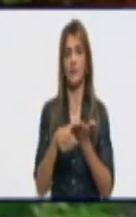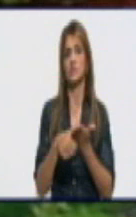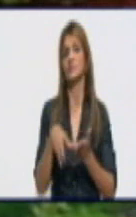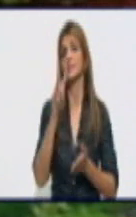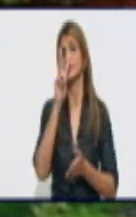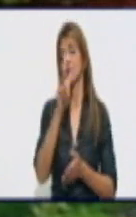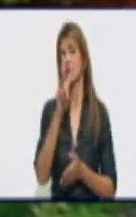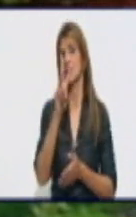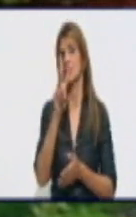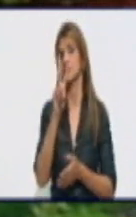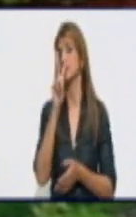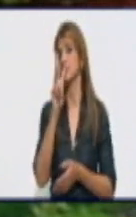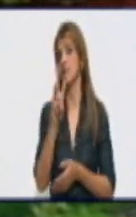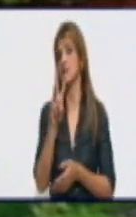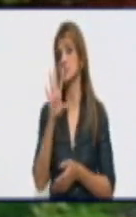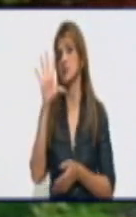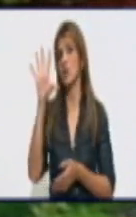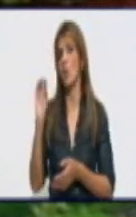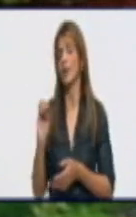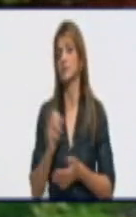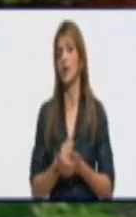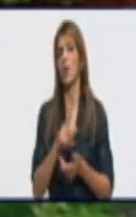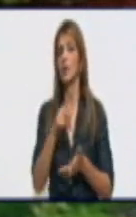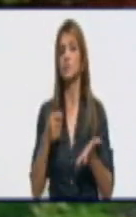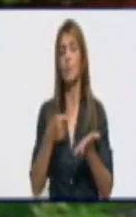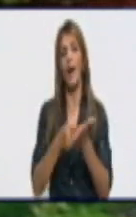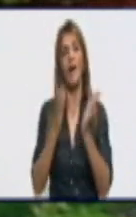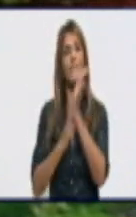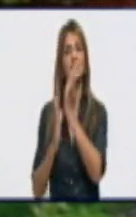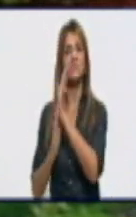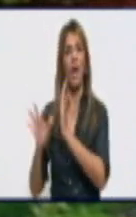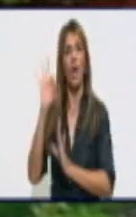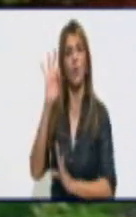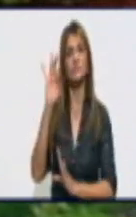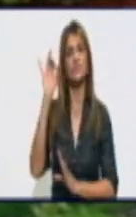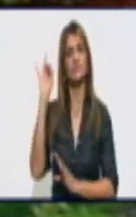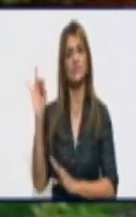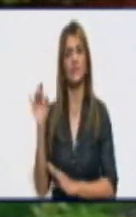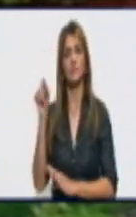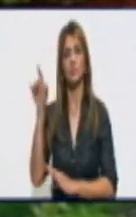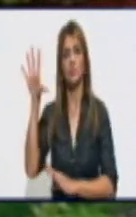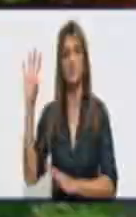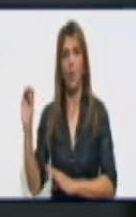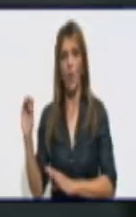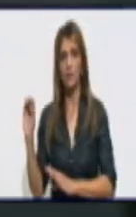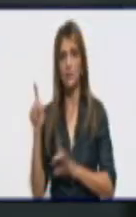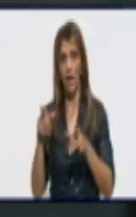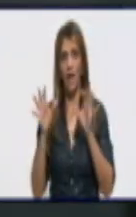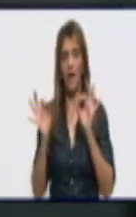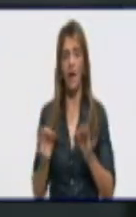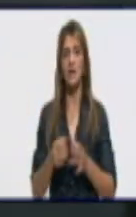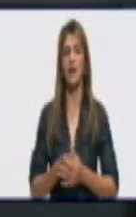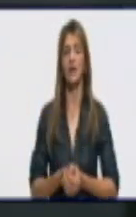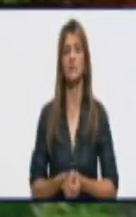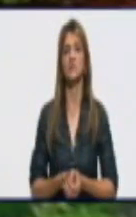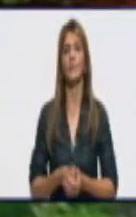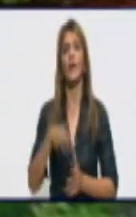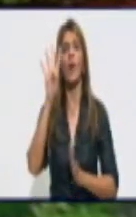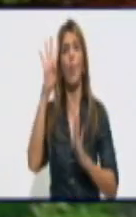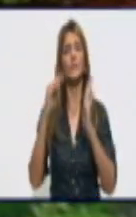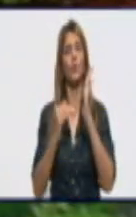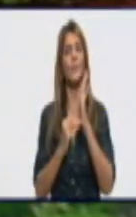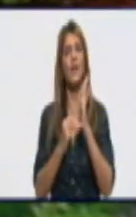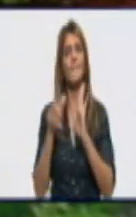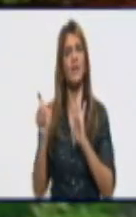$87 pesos con $0 centavos lo que usted paga mensualmente para la Seguridad Social. ¿Es así? Para $4.000 pesos,